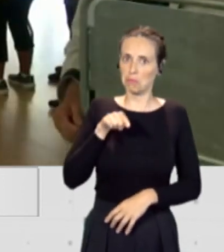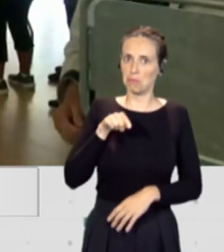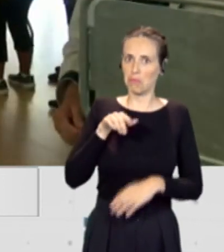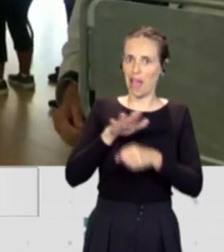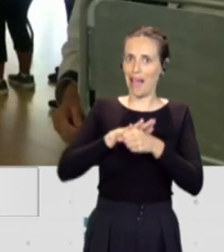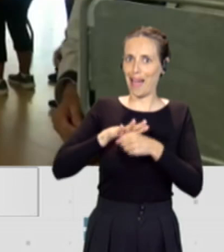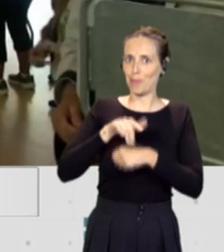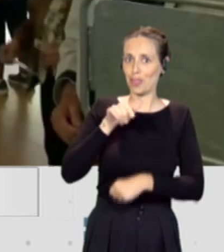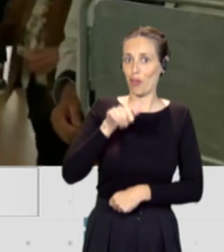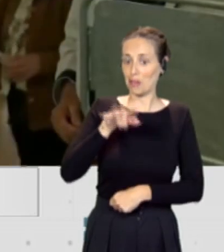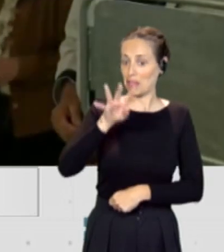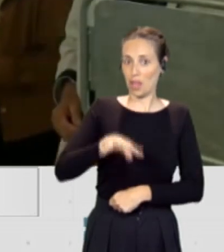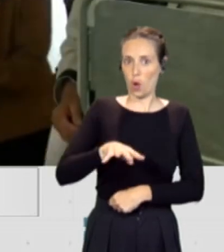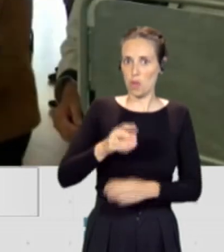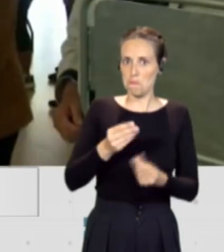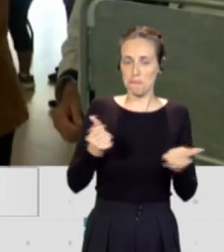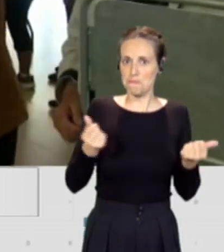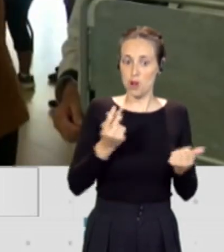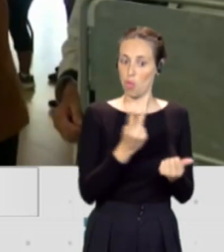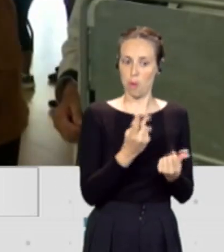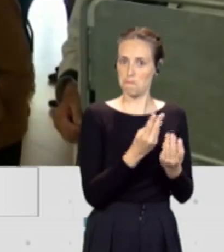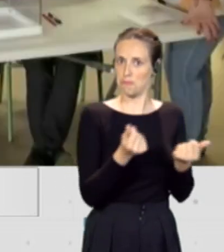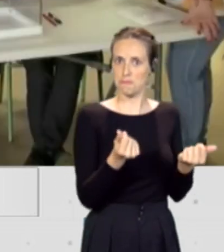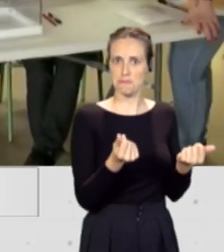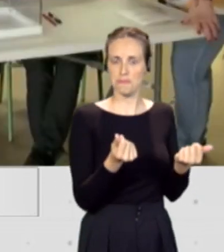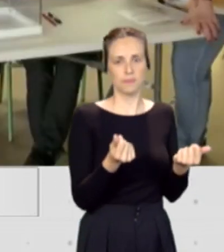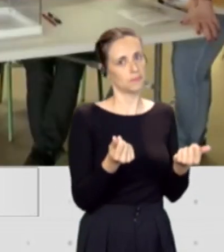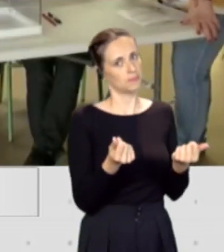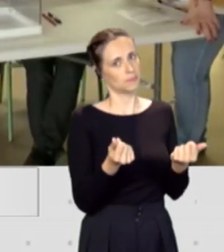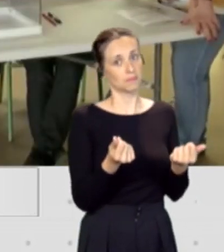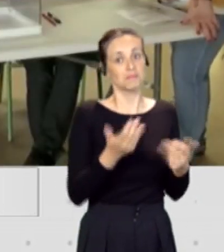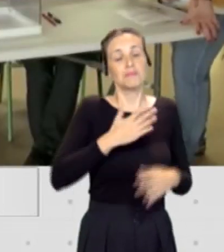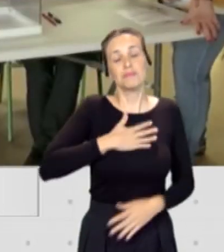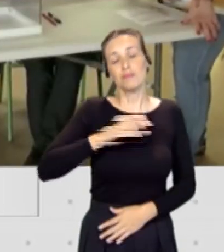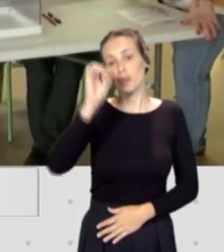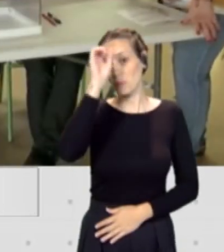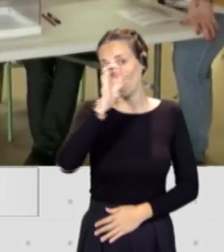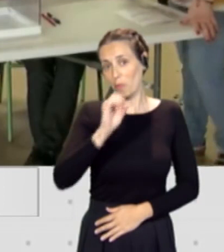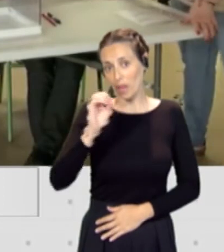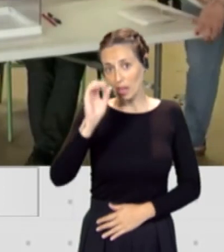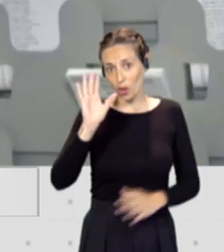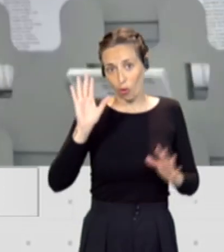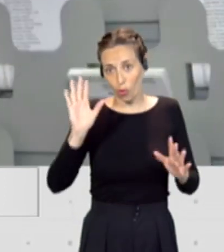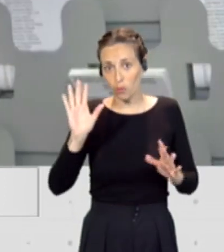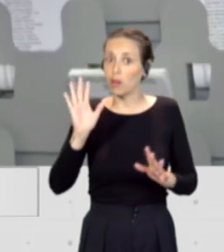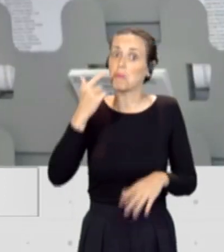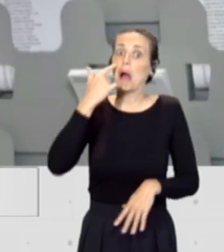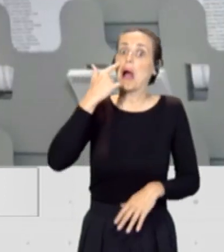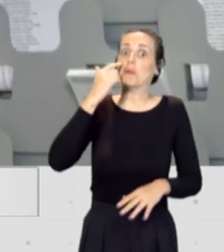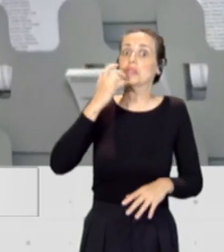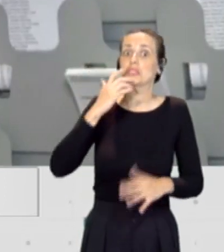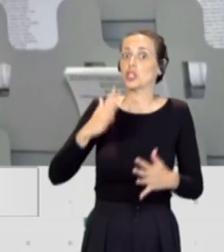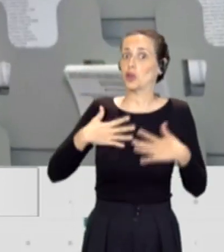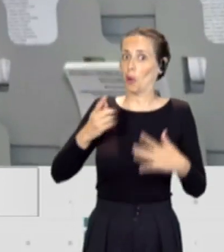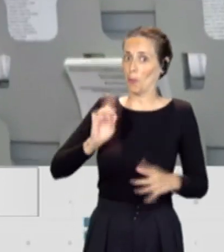lugares. Por lo tanto, por lo menos en mi opinión, y salvo que ocurra, a grandes sorpresas va a